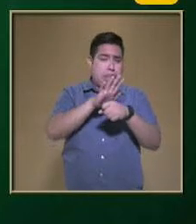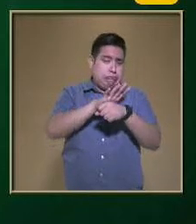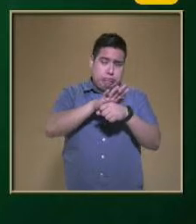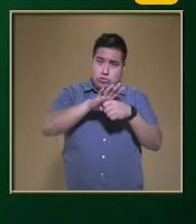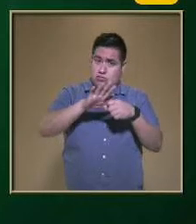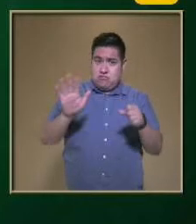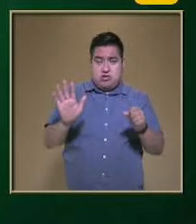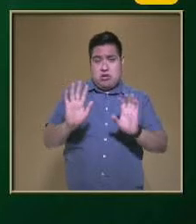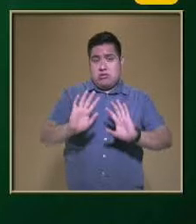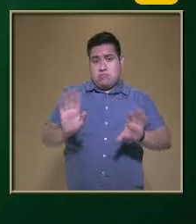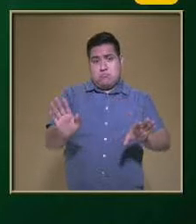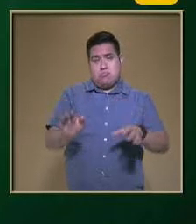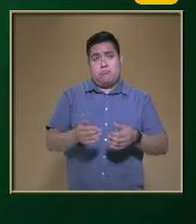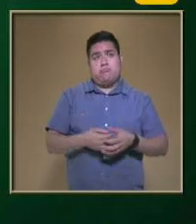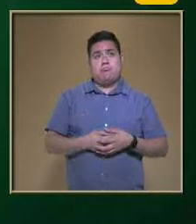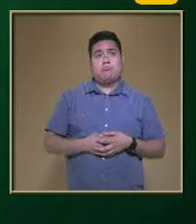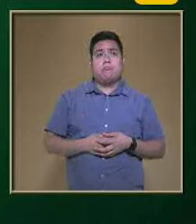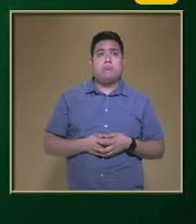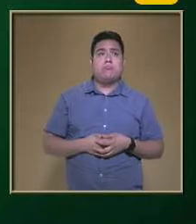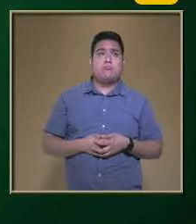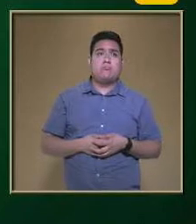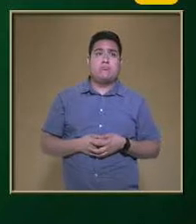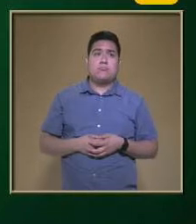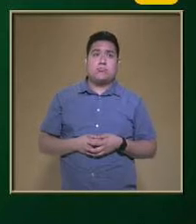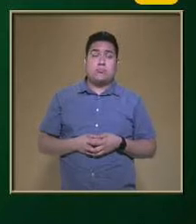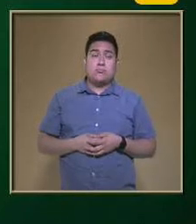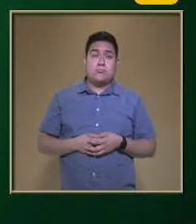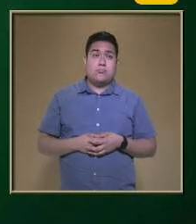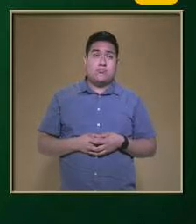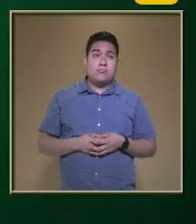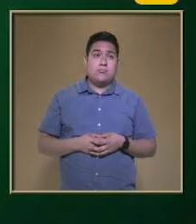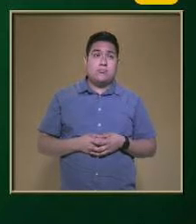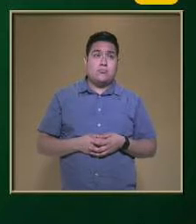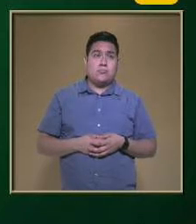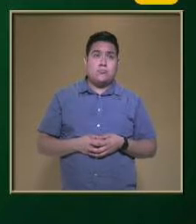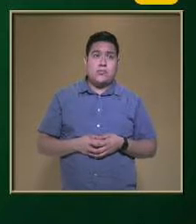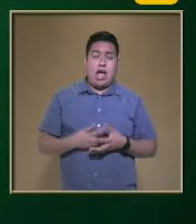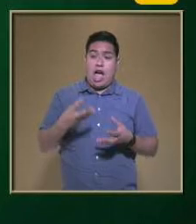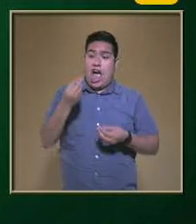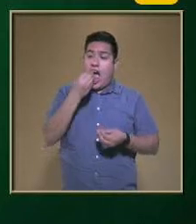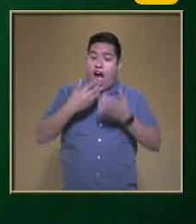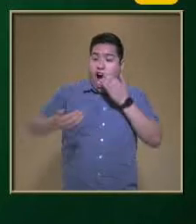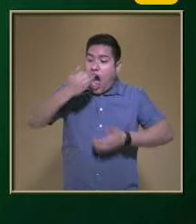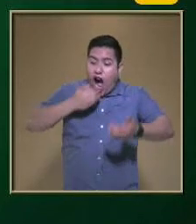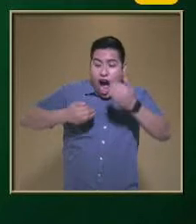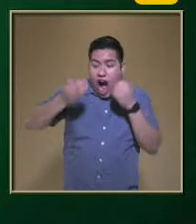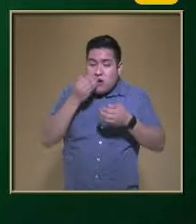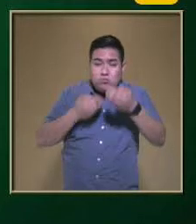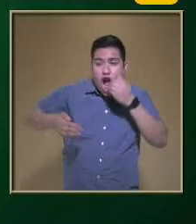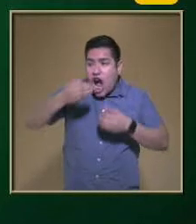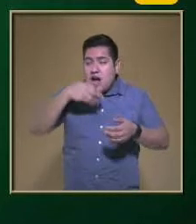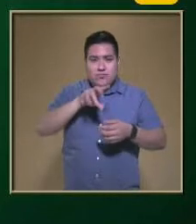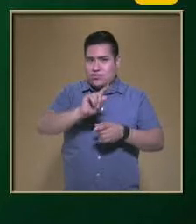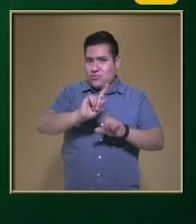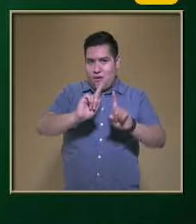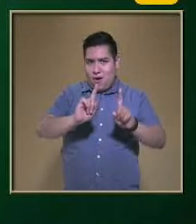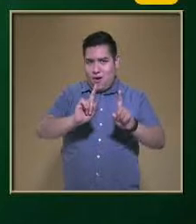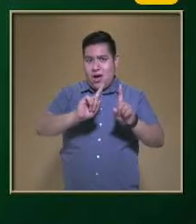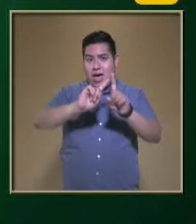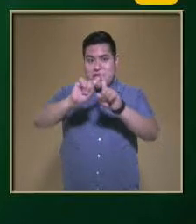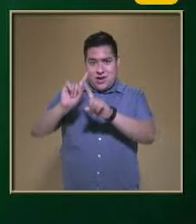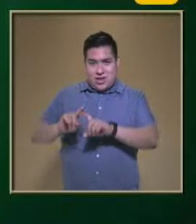Suficiente Vamos a decir No comer tanto Porque si Realizamos Algunos